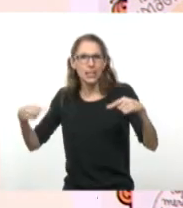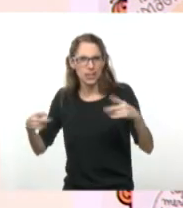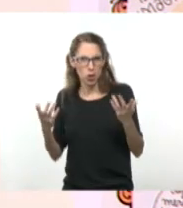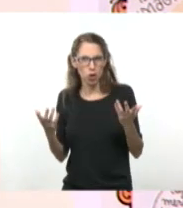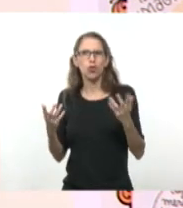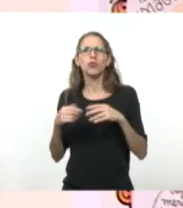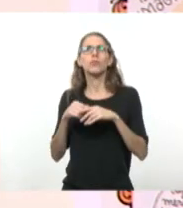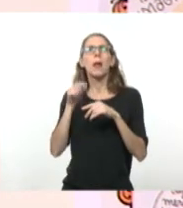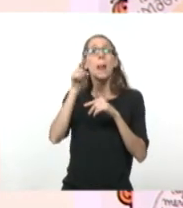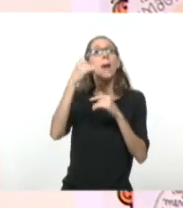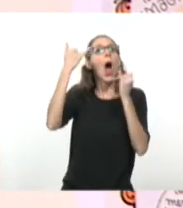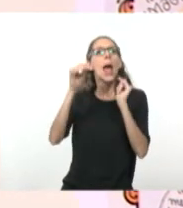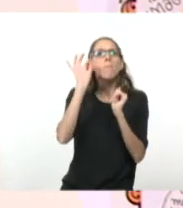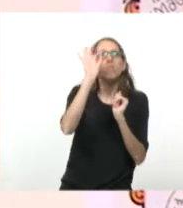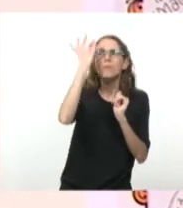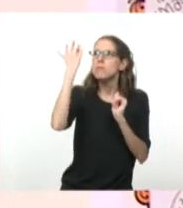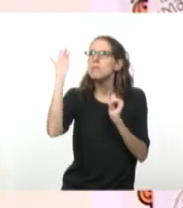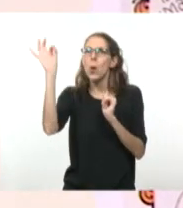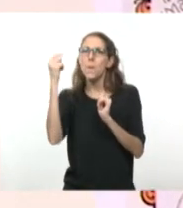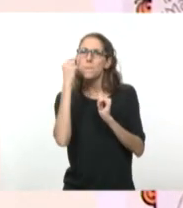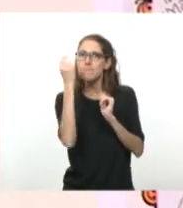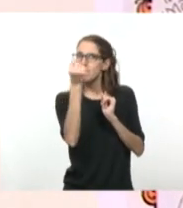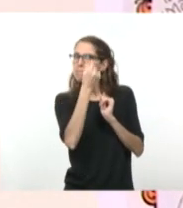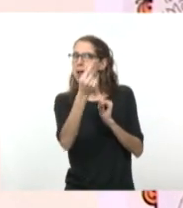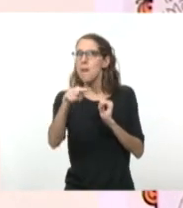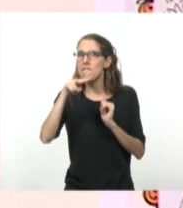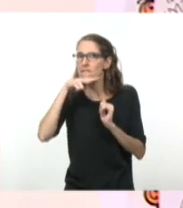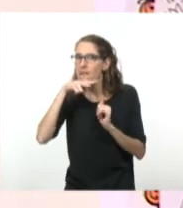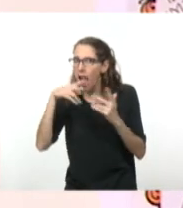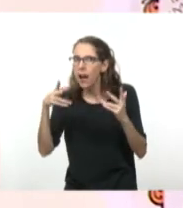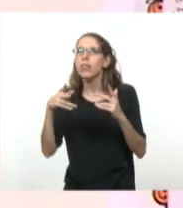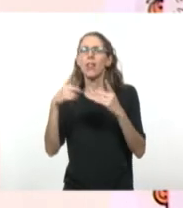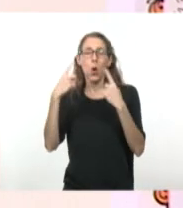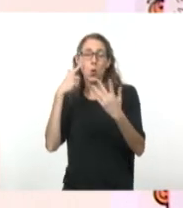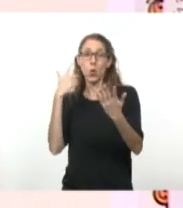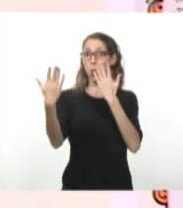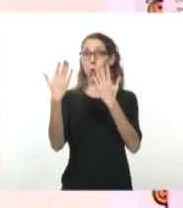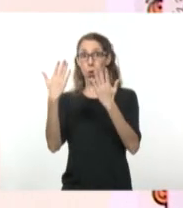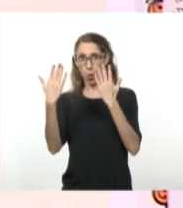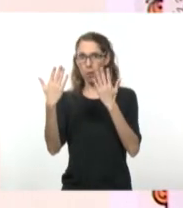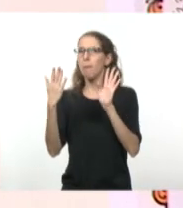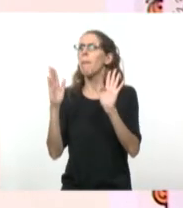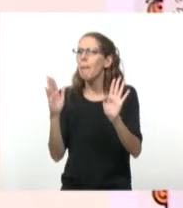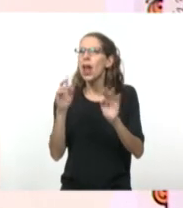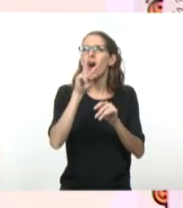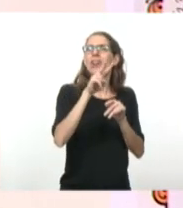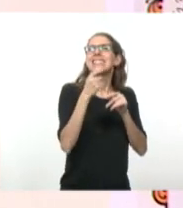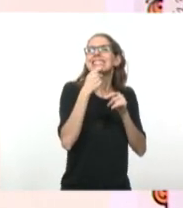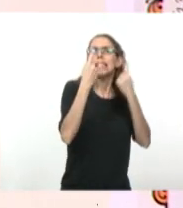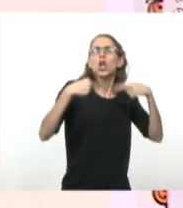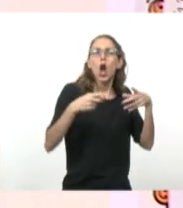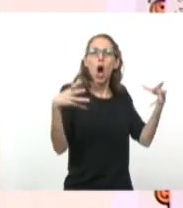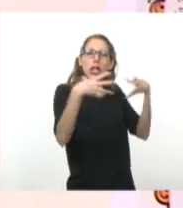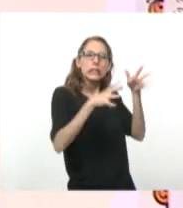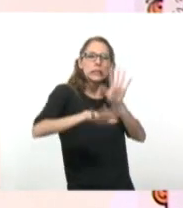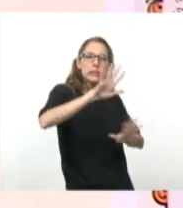Y fíjate estos puntos verdes. Un gran contraste de color, pero no de valor. Si yo sacara una foto blanco y negro